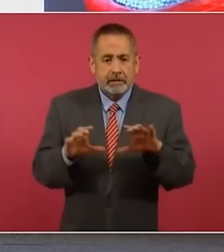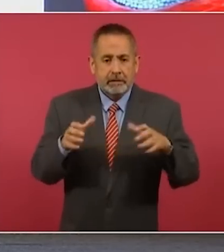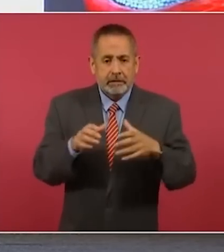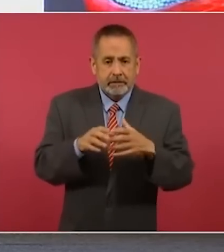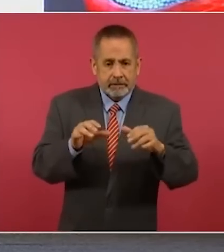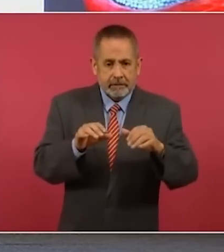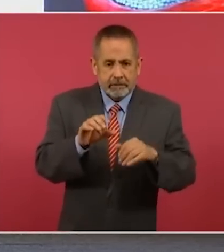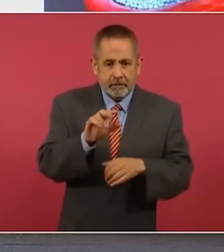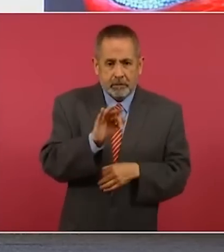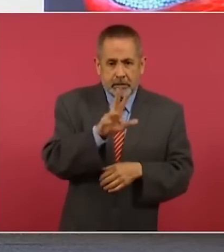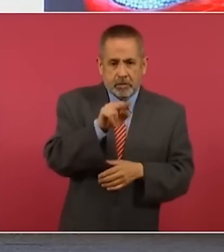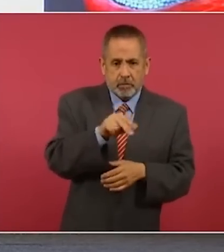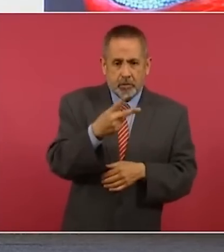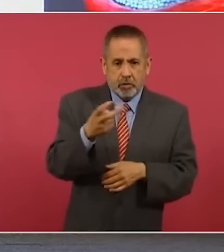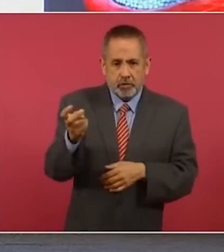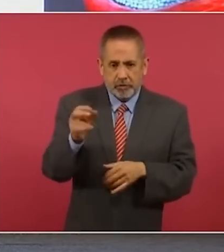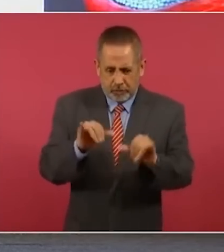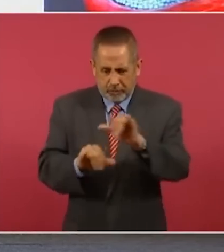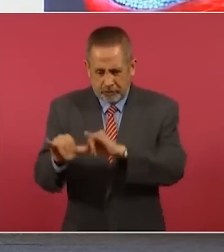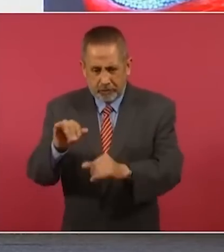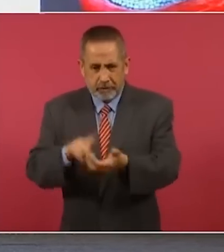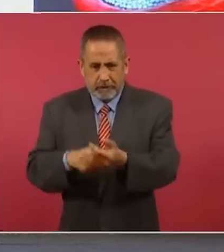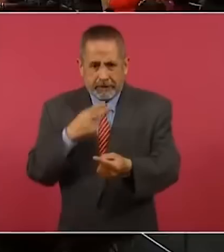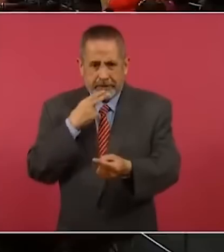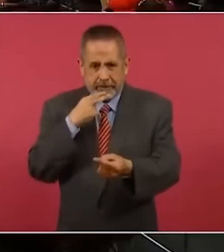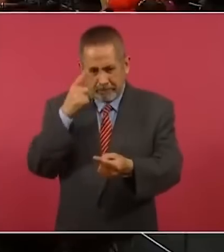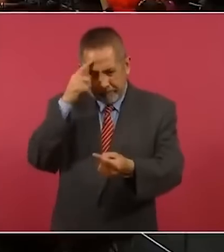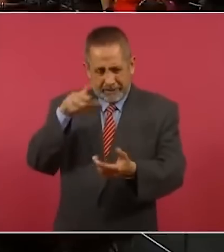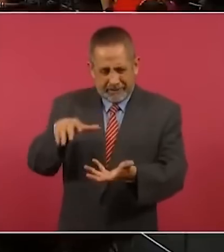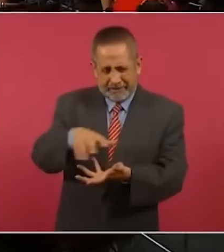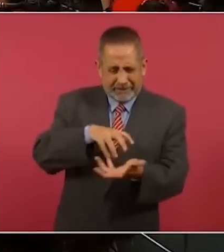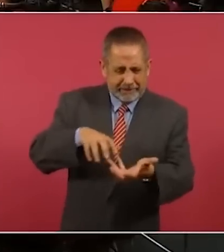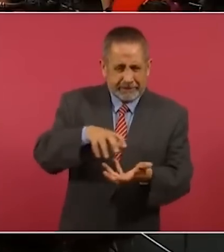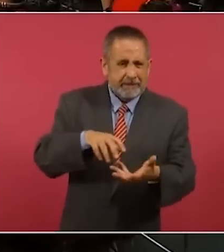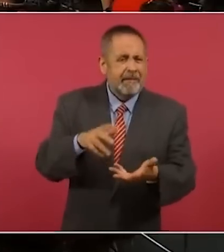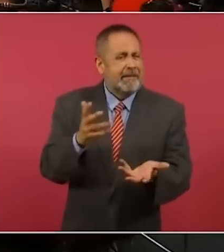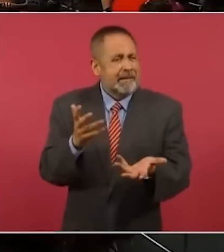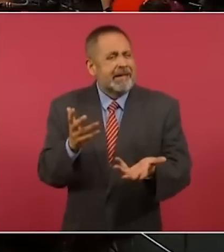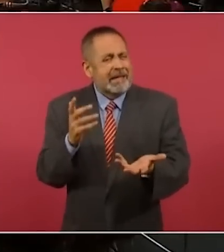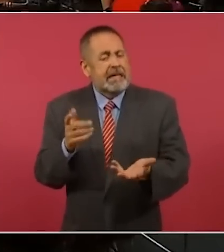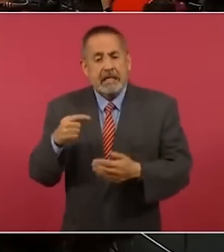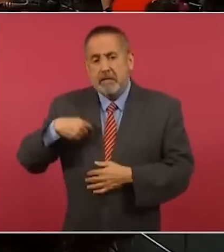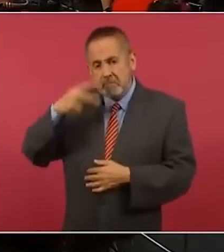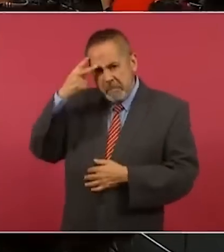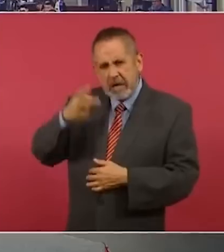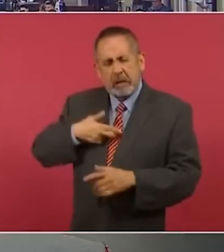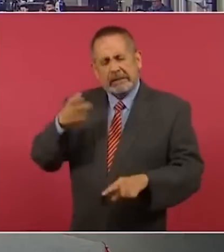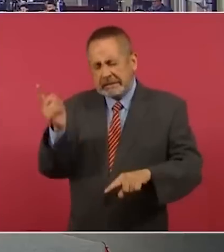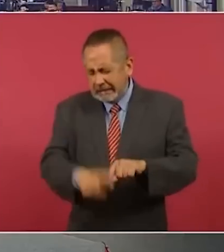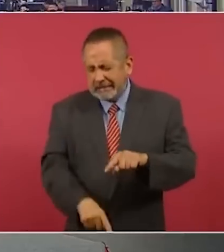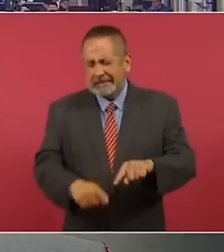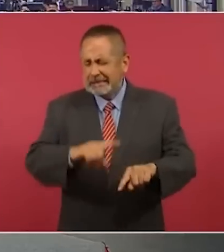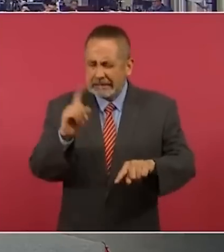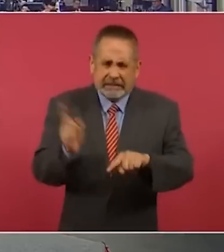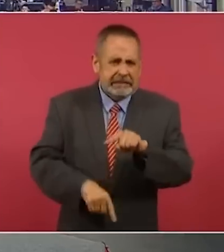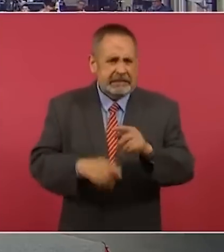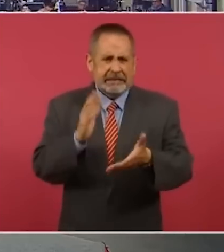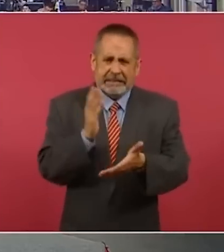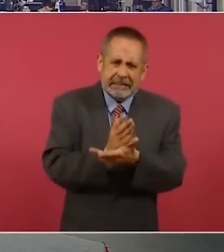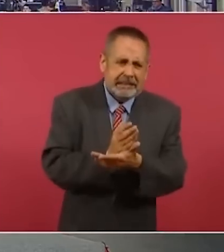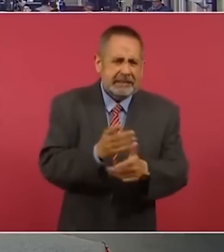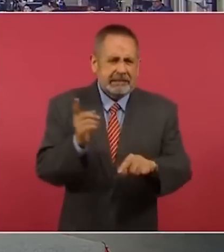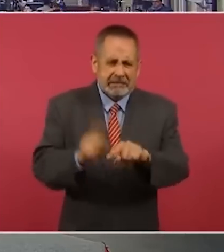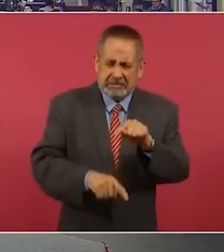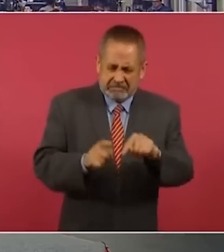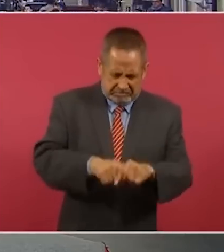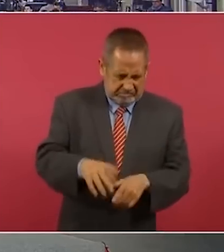19 mil 200 kilogramos de precursores químicos. Es decir, el esfuerzo de México para combatir